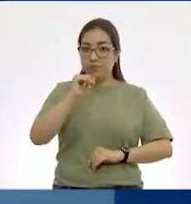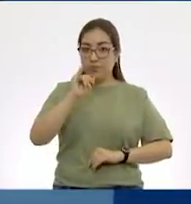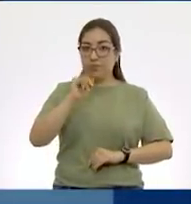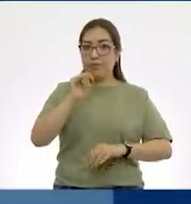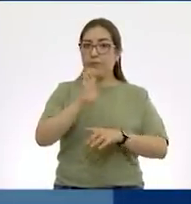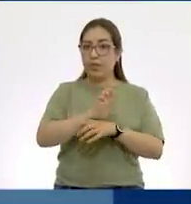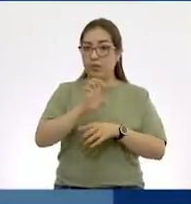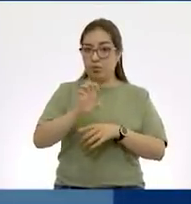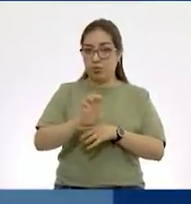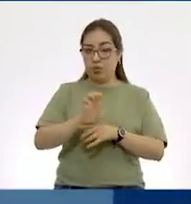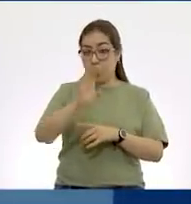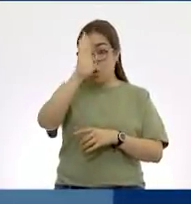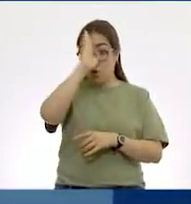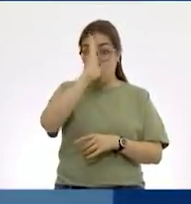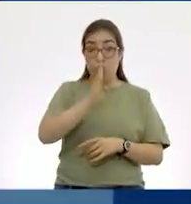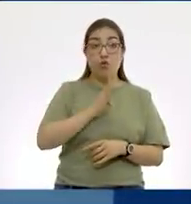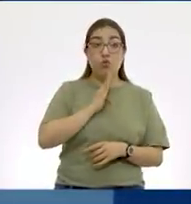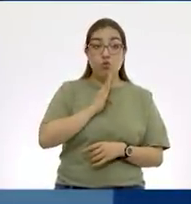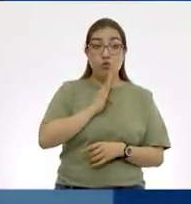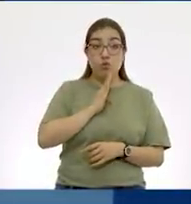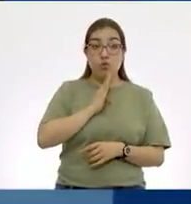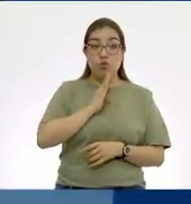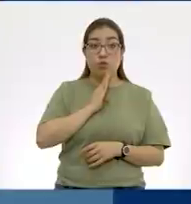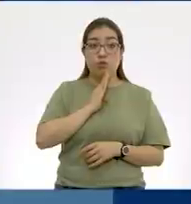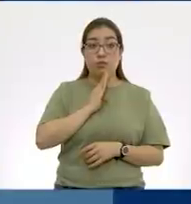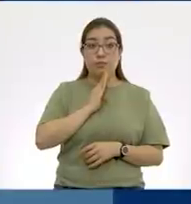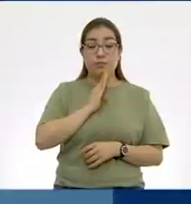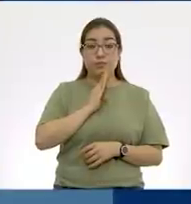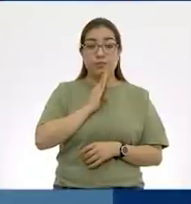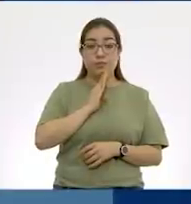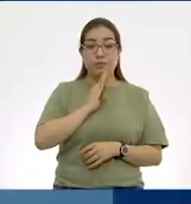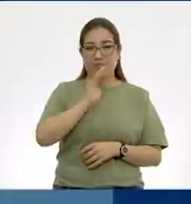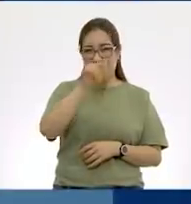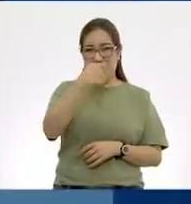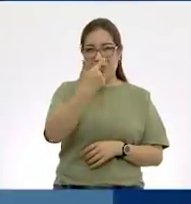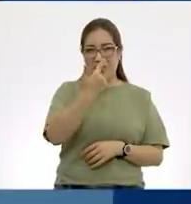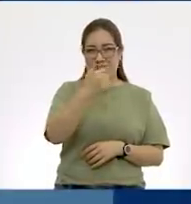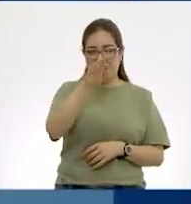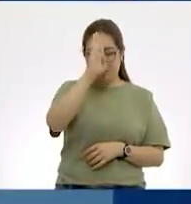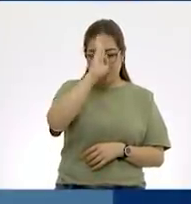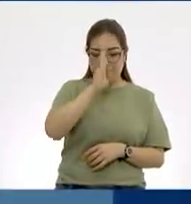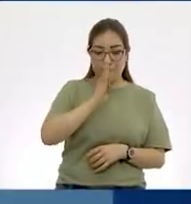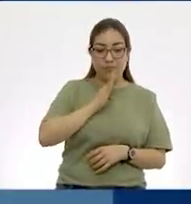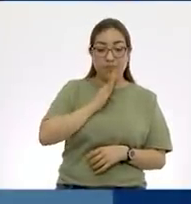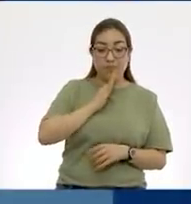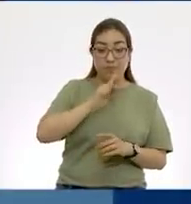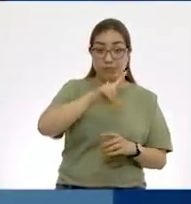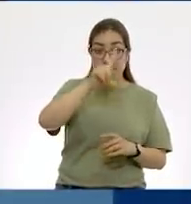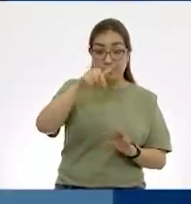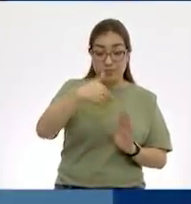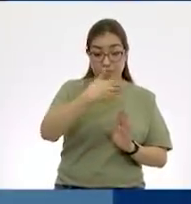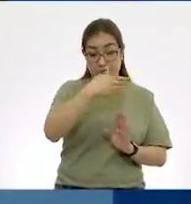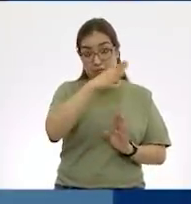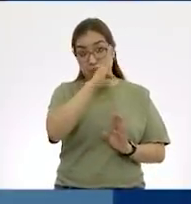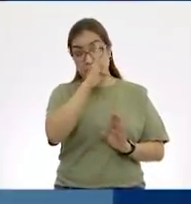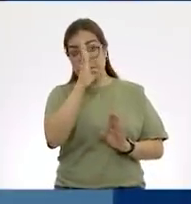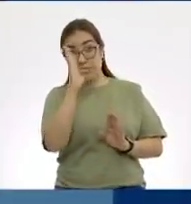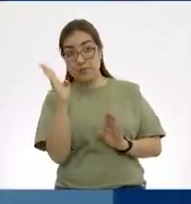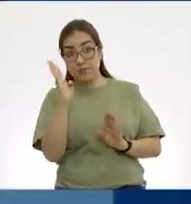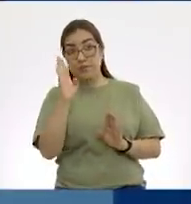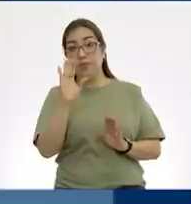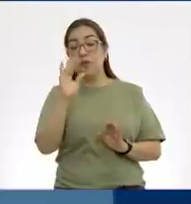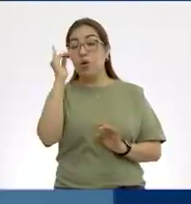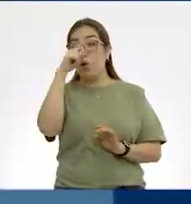del mediodía nos permite de ahí partir hacia la siguiente hora,